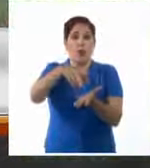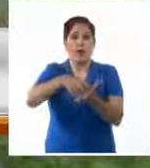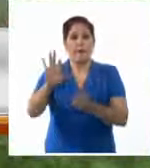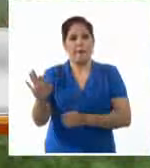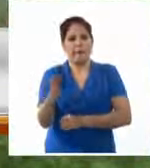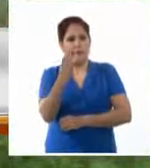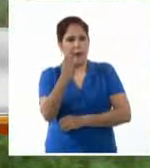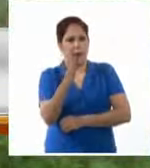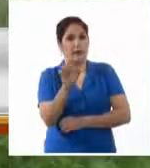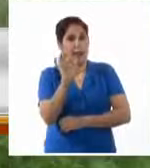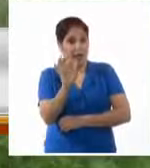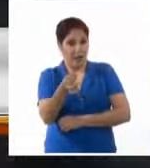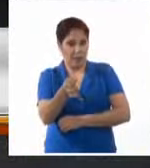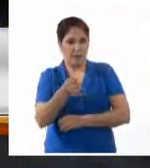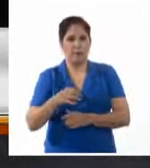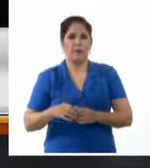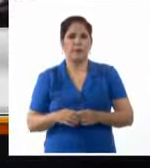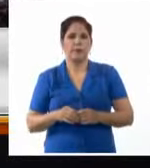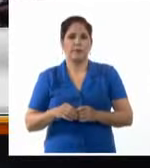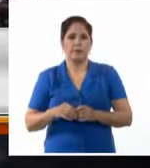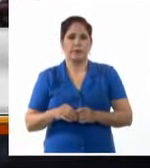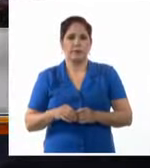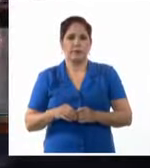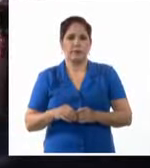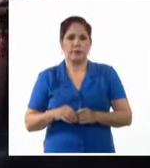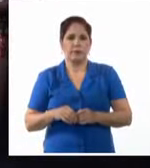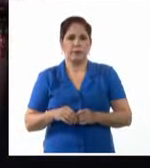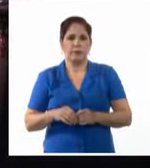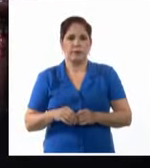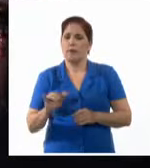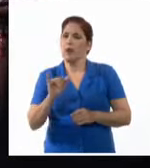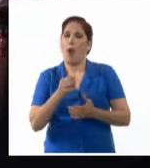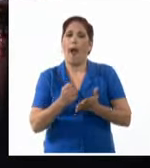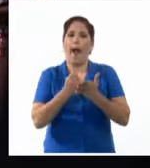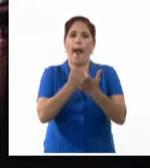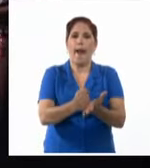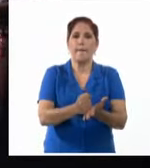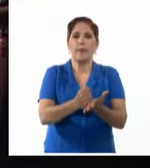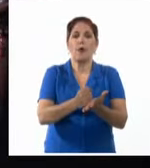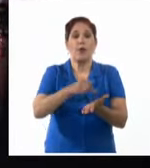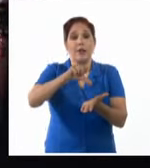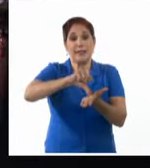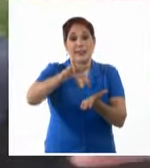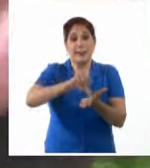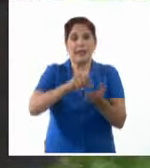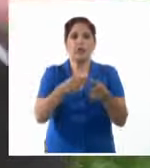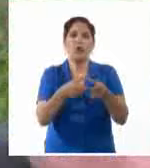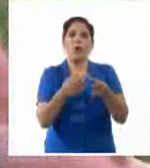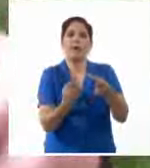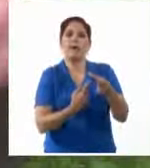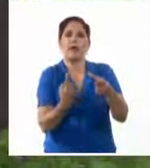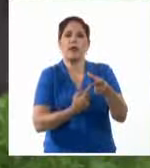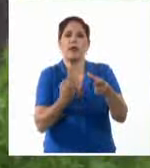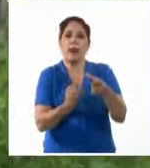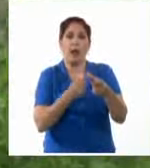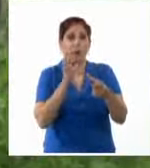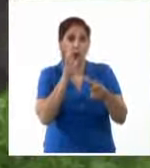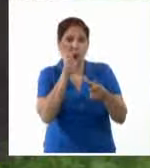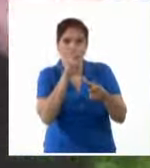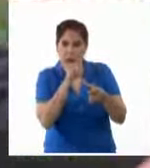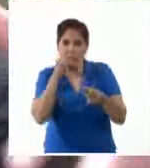en el Centro de las Artes Digitales. Con el apoyo del Centro de las Artes Digitales es que se ha hecho esa visualidad espectacular,